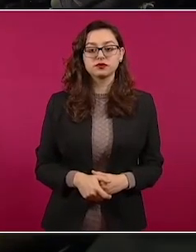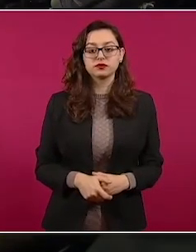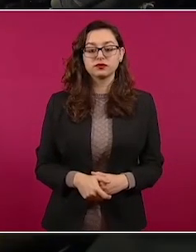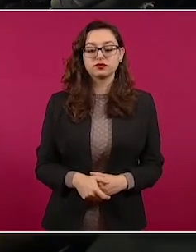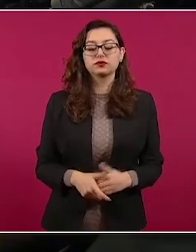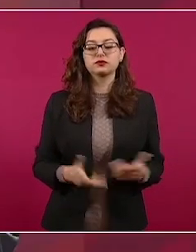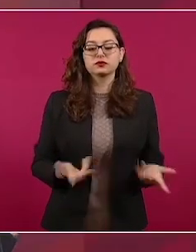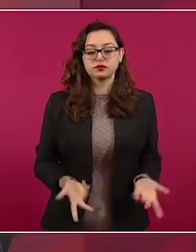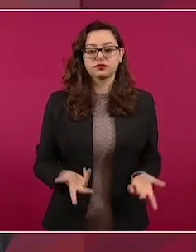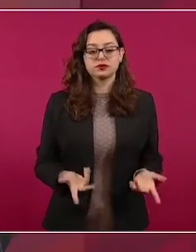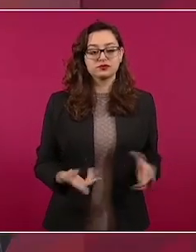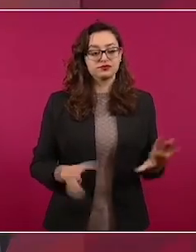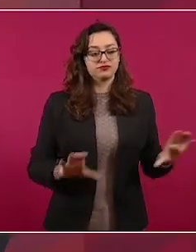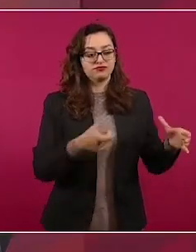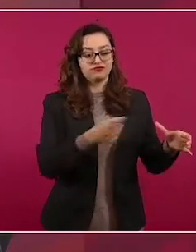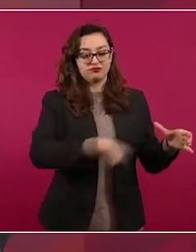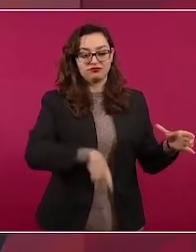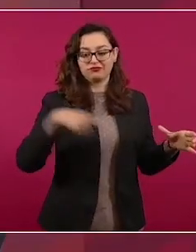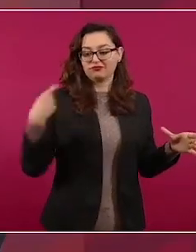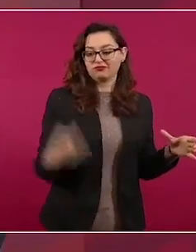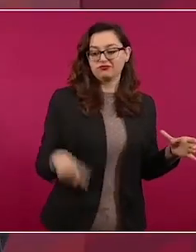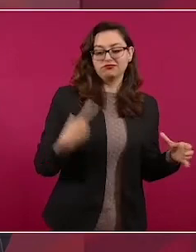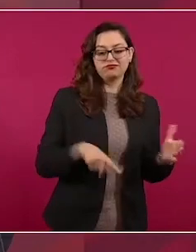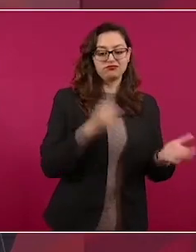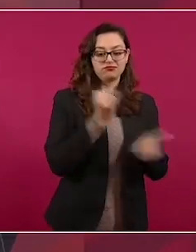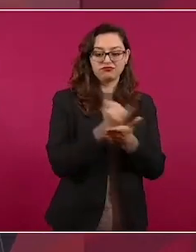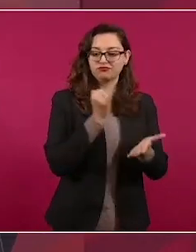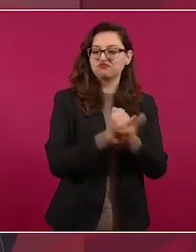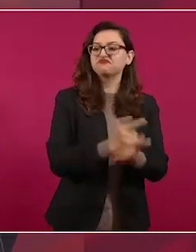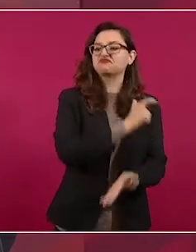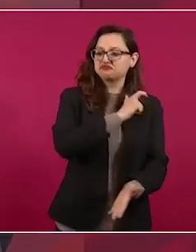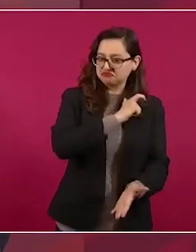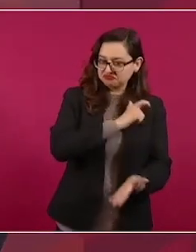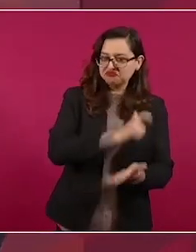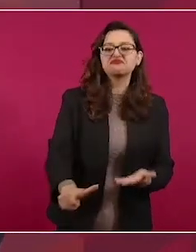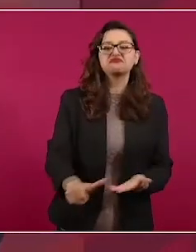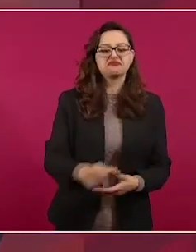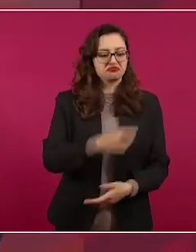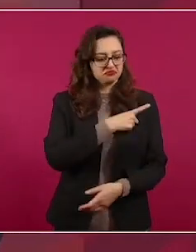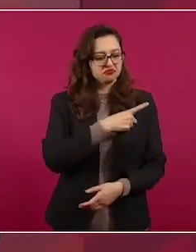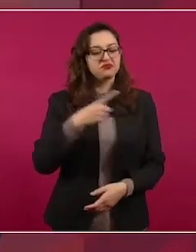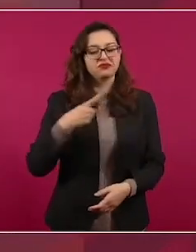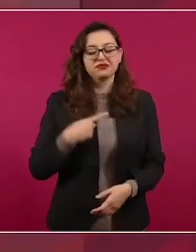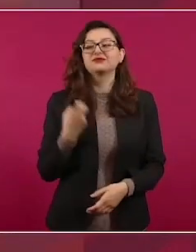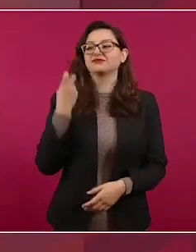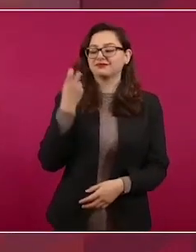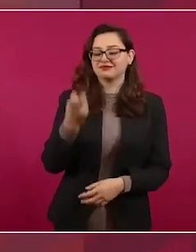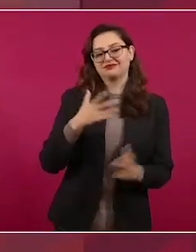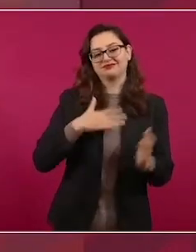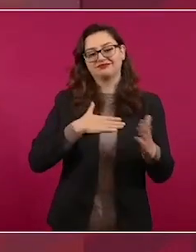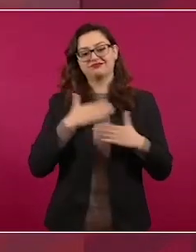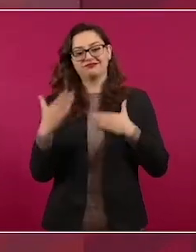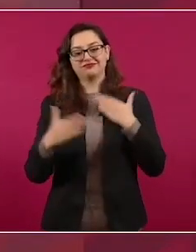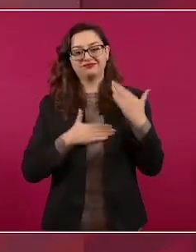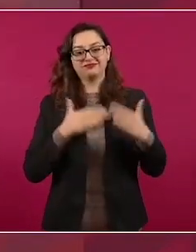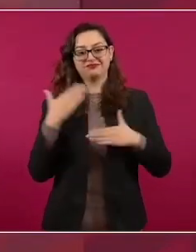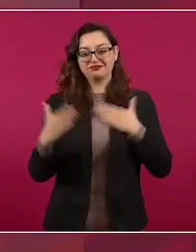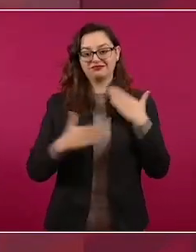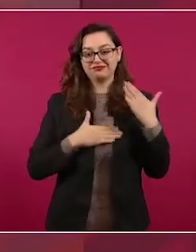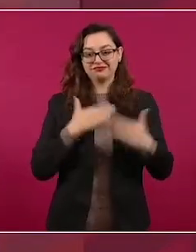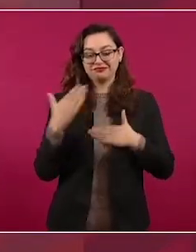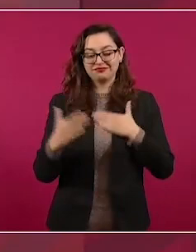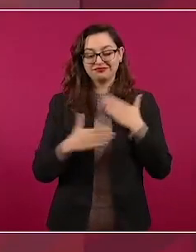sí pagan impuestos los potentados que antes no pagaban, la marcha es para